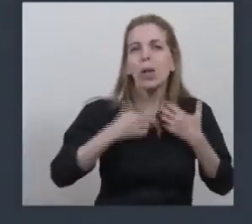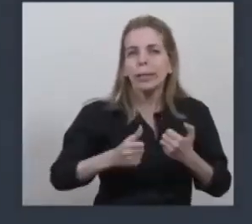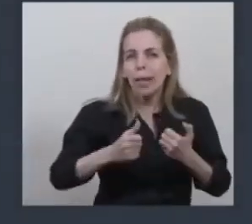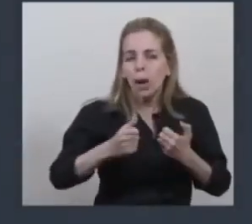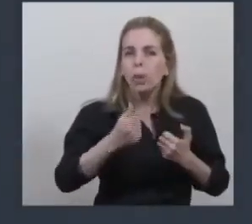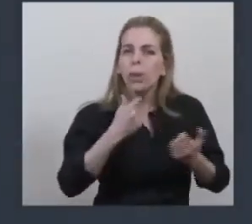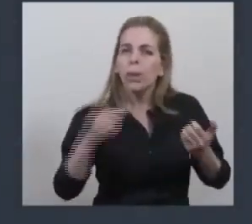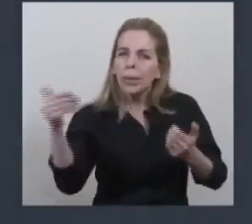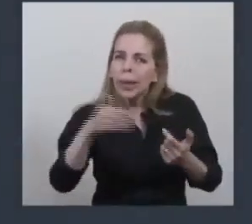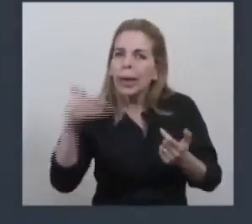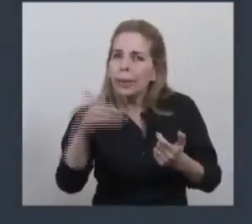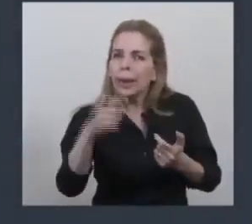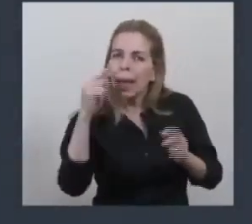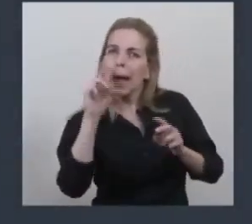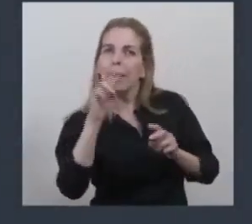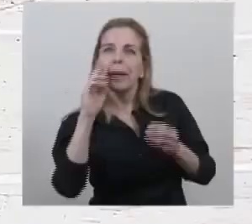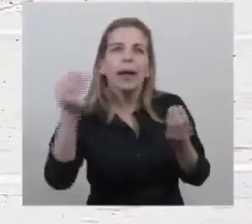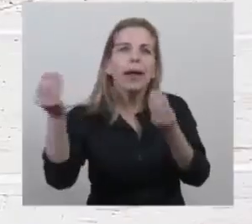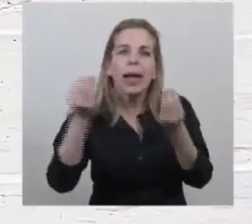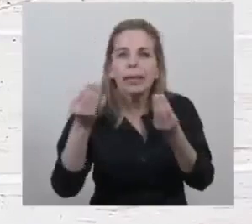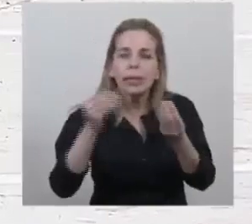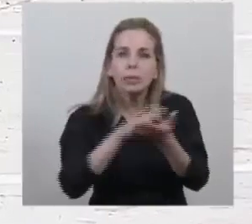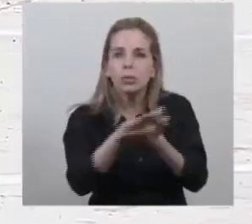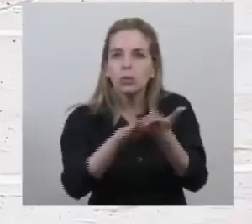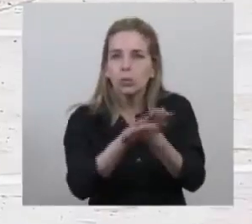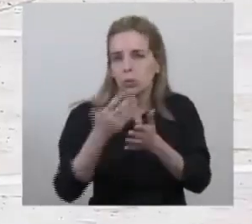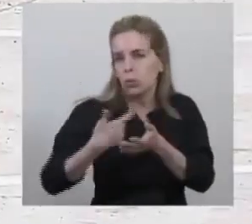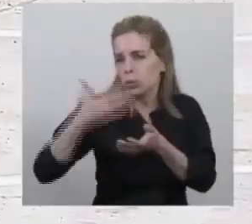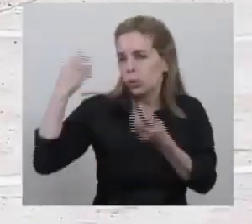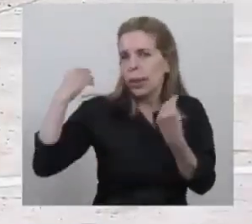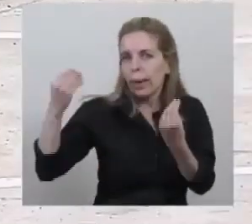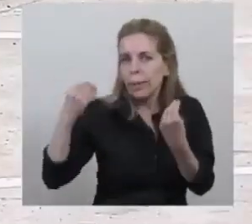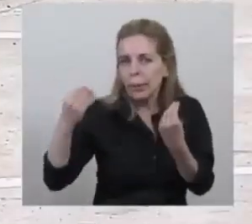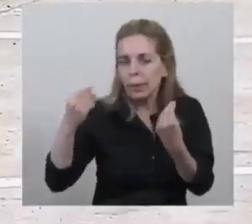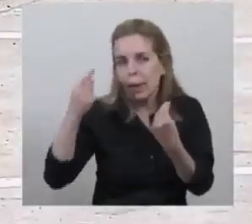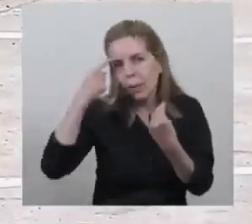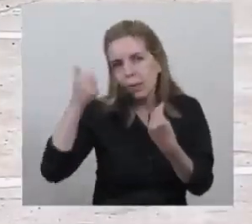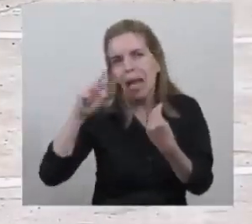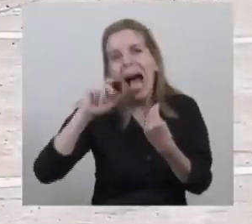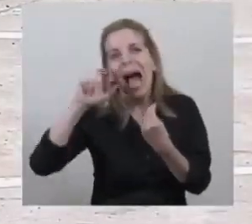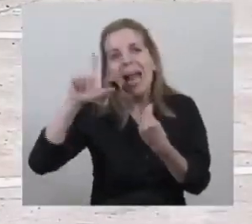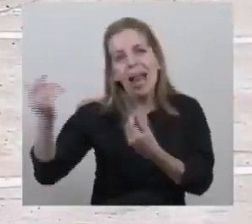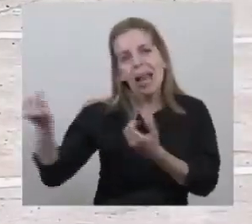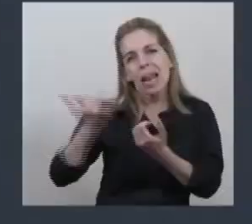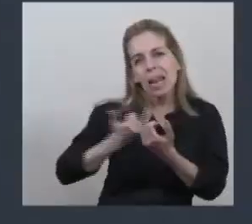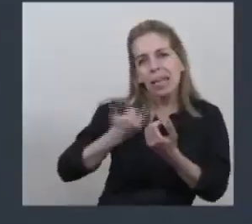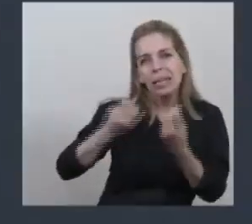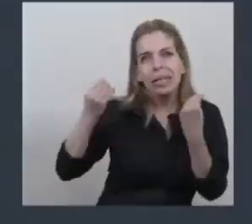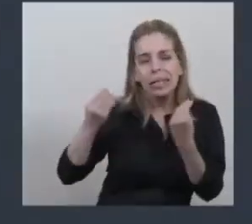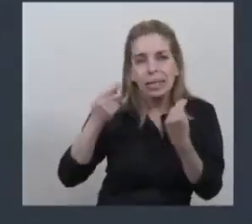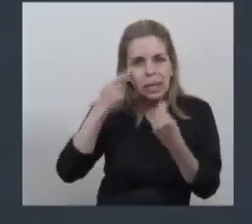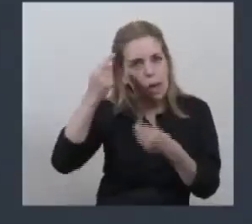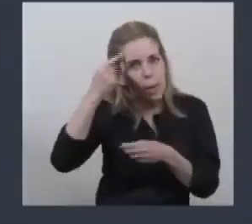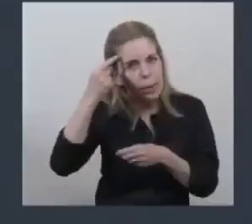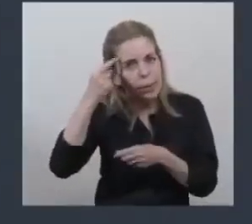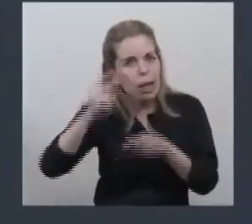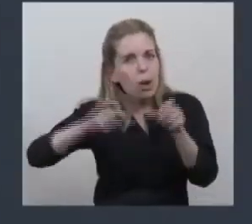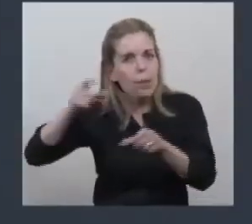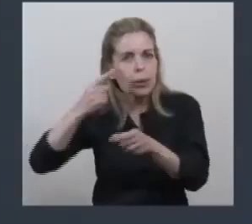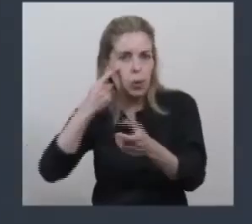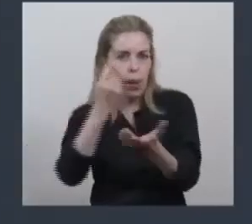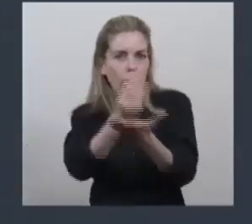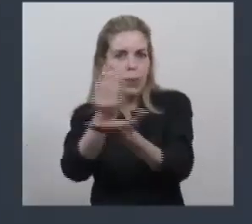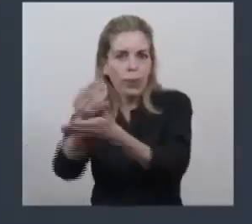y ya estábamos viendo qué hacíamos, porque en aquel momento, decía Ariel, no podemos dejar a los vecinos de Escobar, vecinos